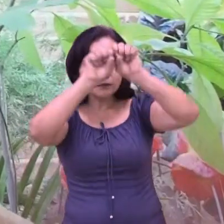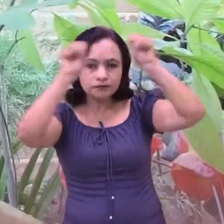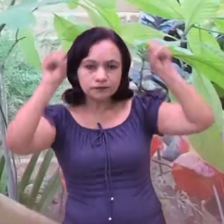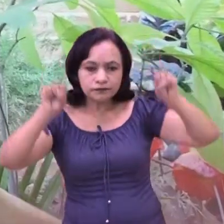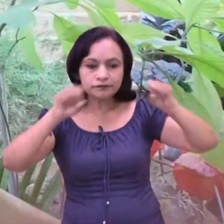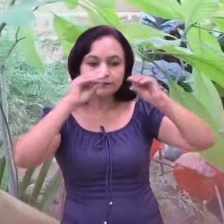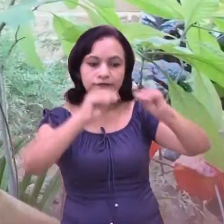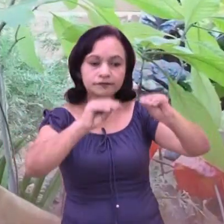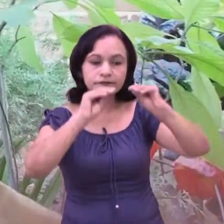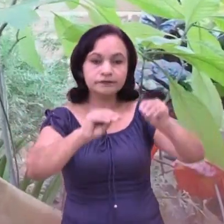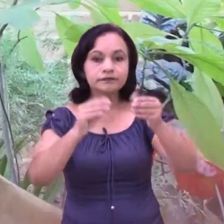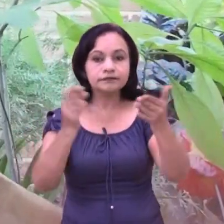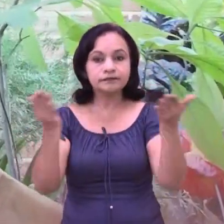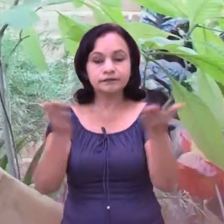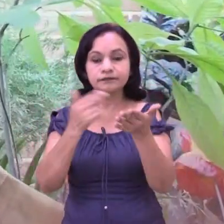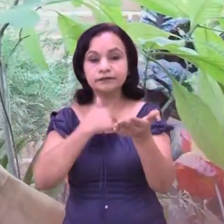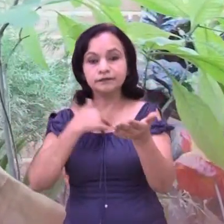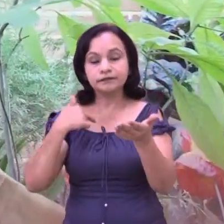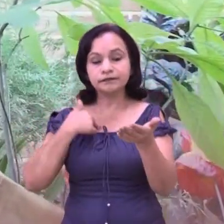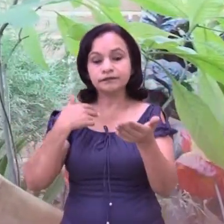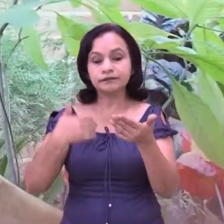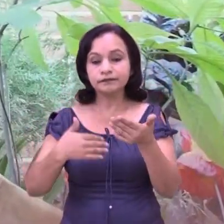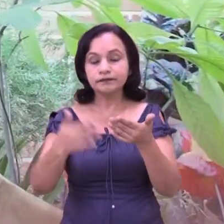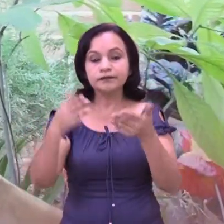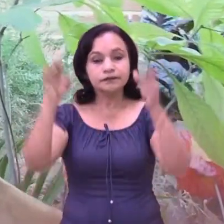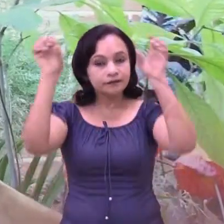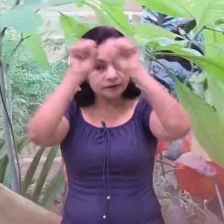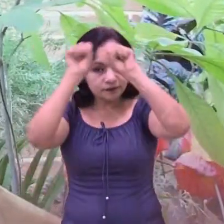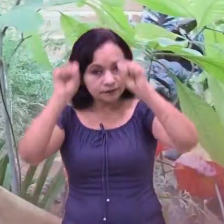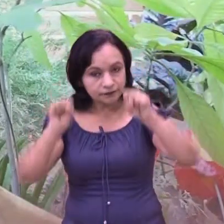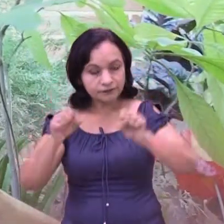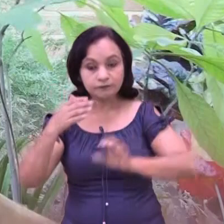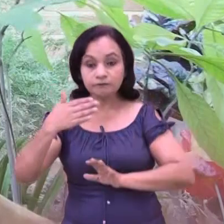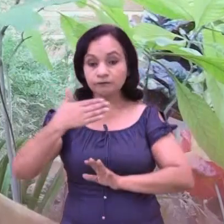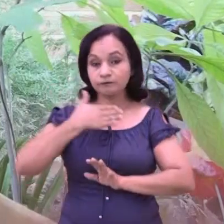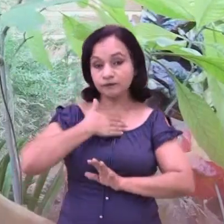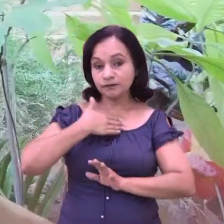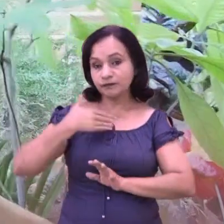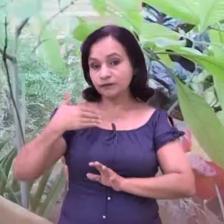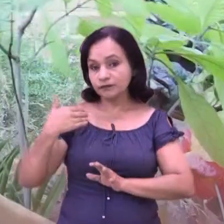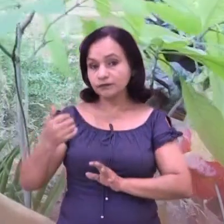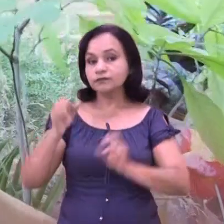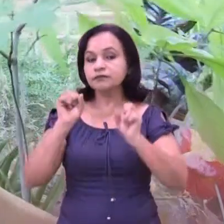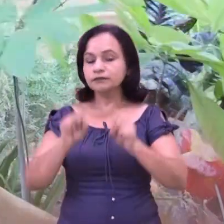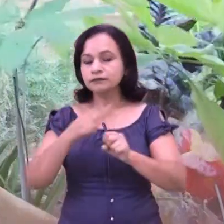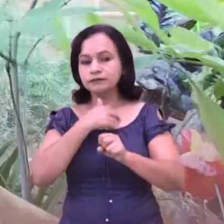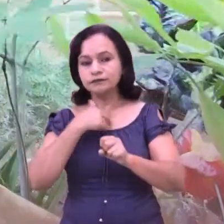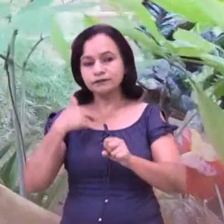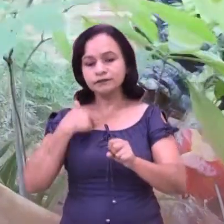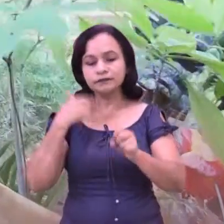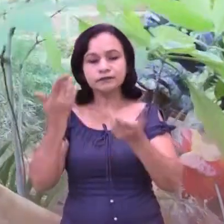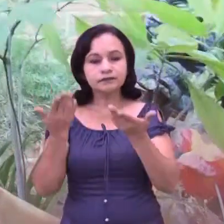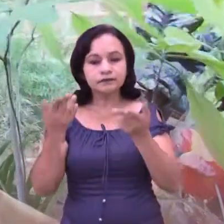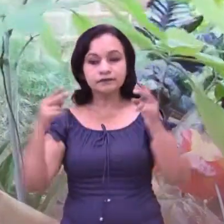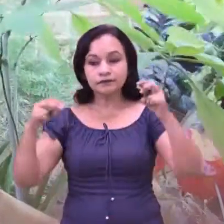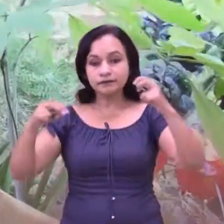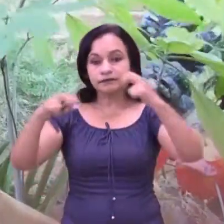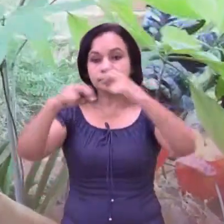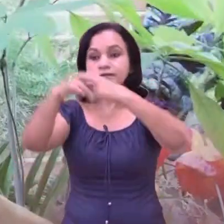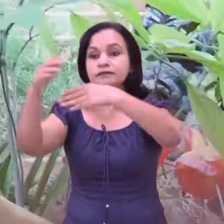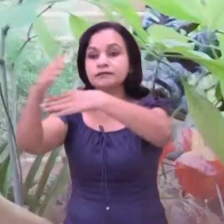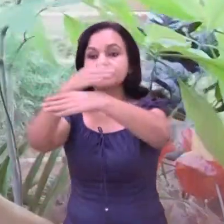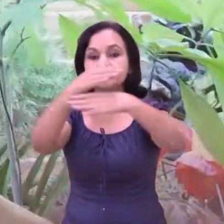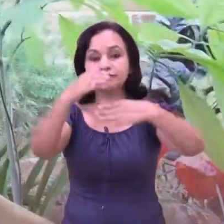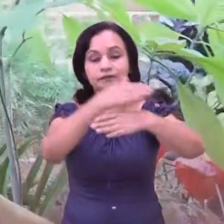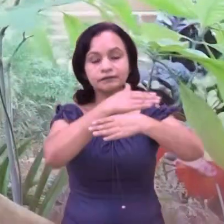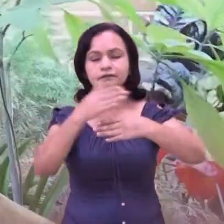personal y estamos anuentes a ese tipo de capacitaciones, que es lo mejor que podría tener el personal de un centro comercial para reaccionar